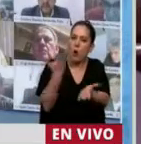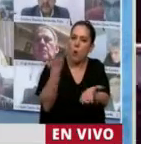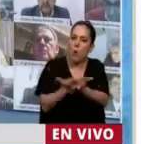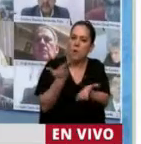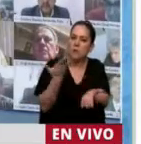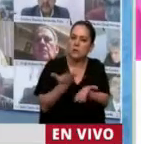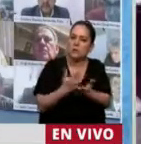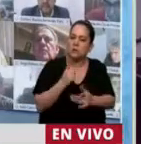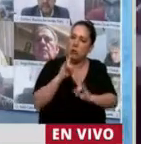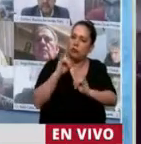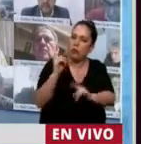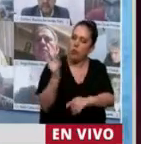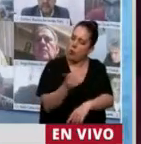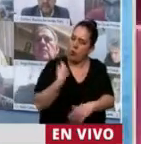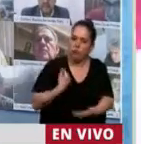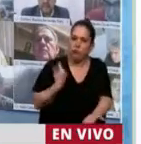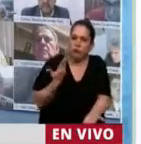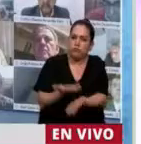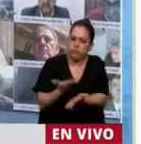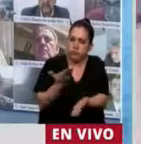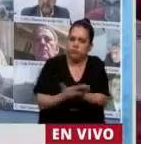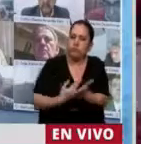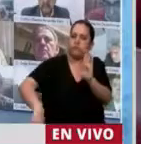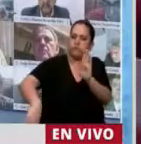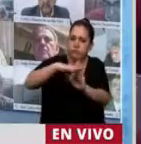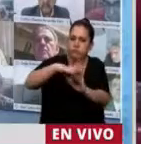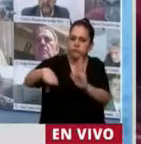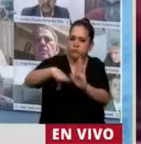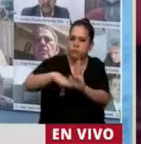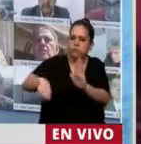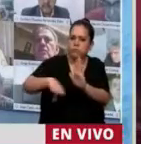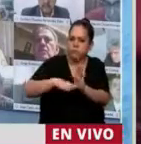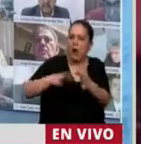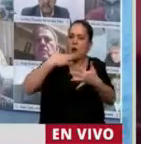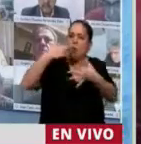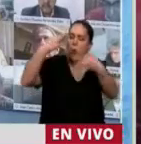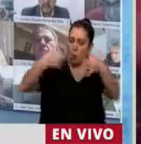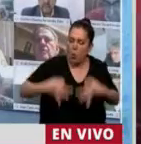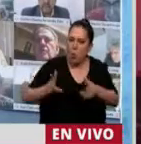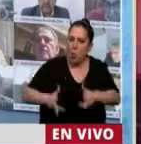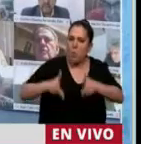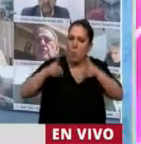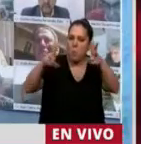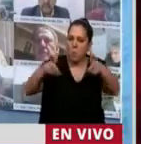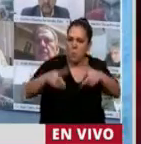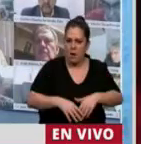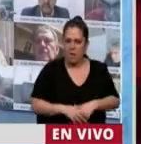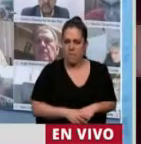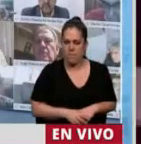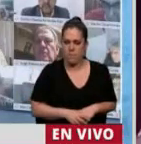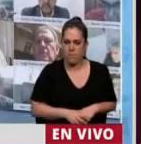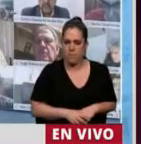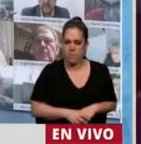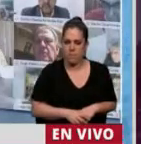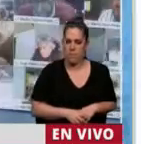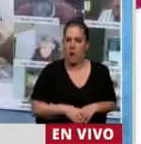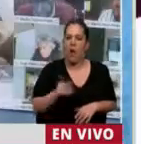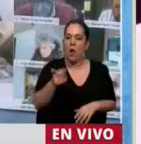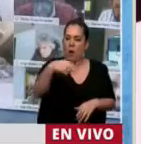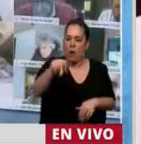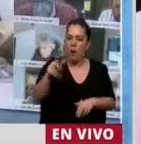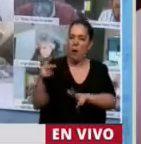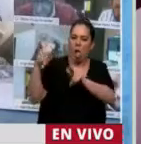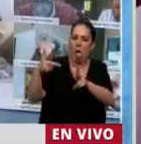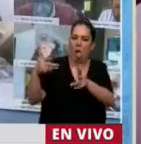porque hablan de impunidad, hablan de nada que ver, no hay ningún artículo que lo diga. Los jueces